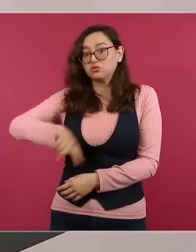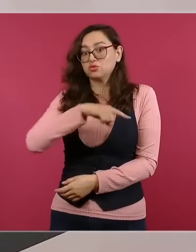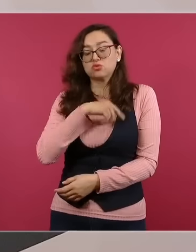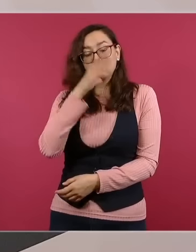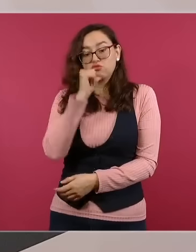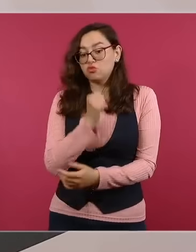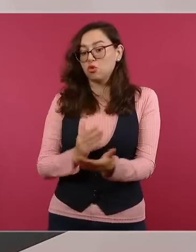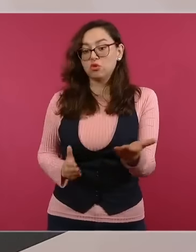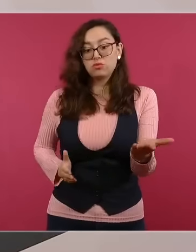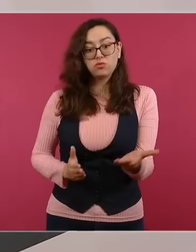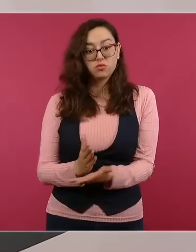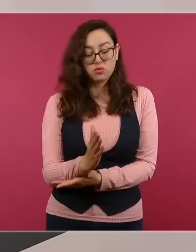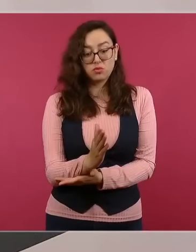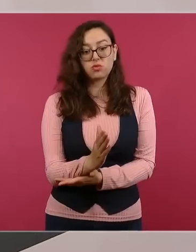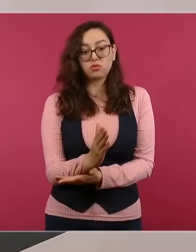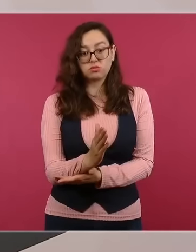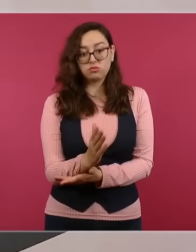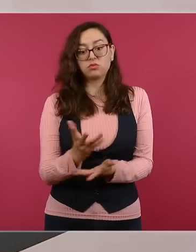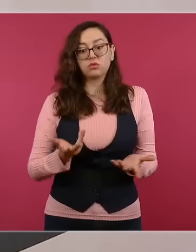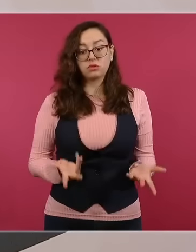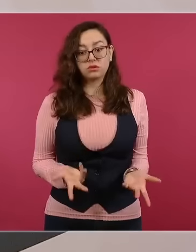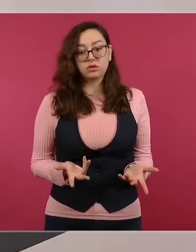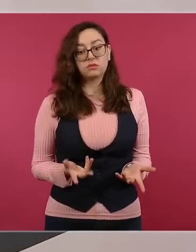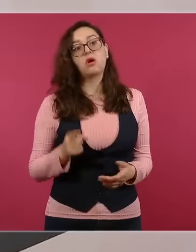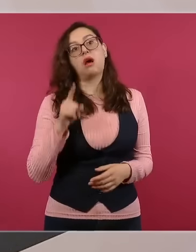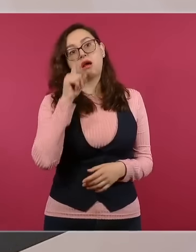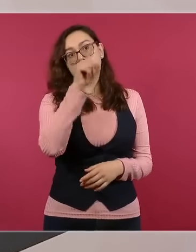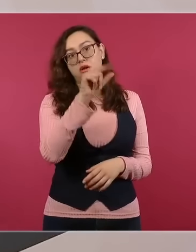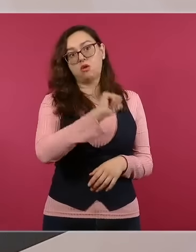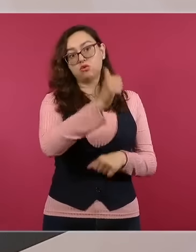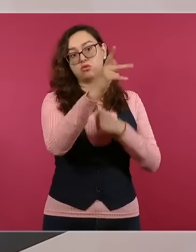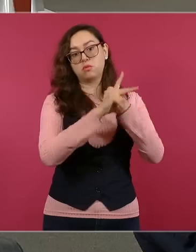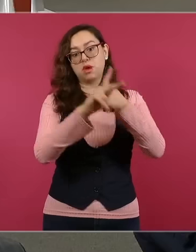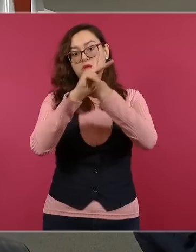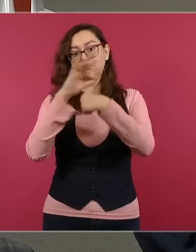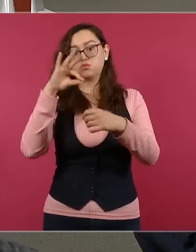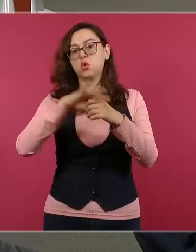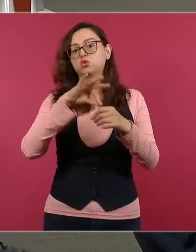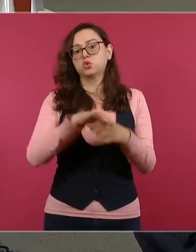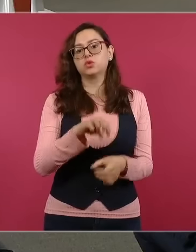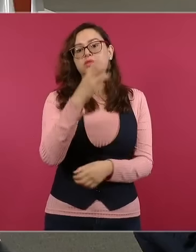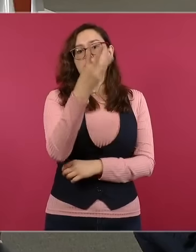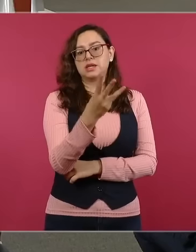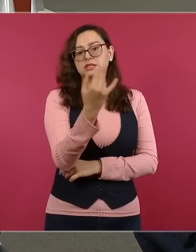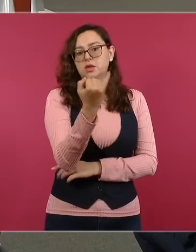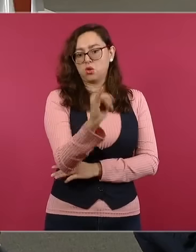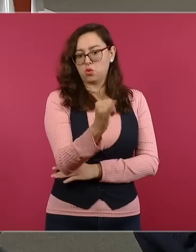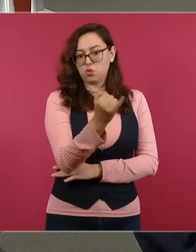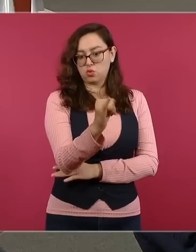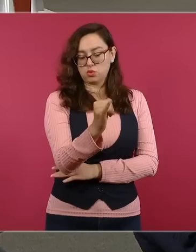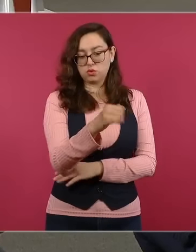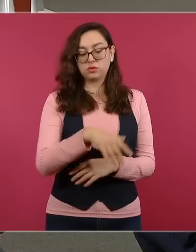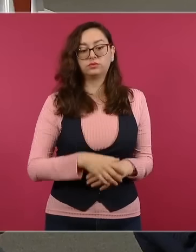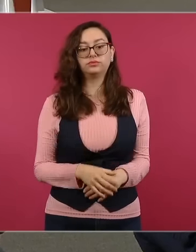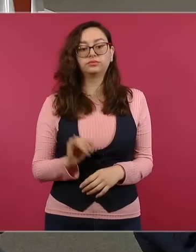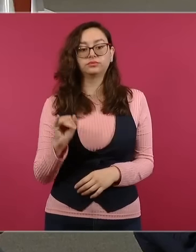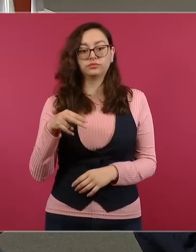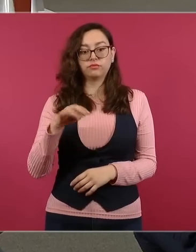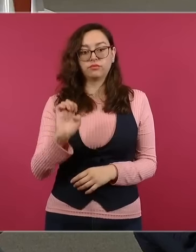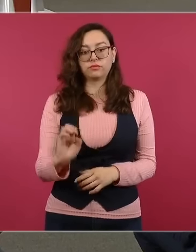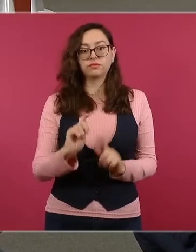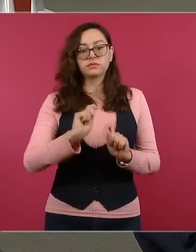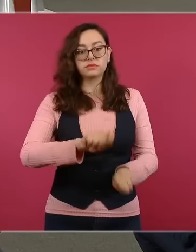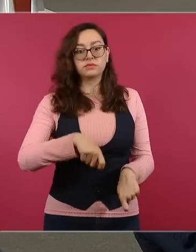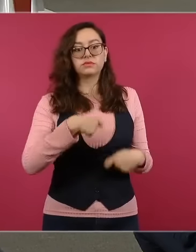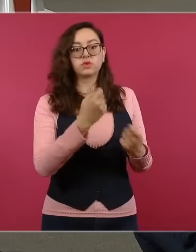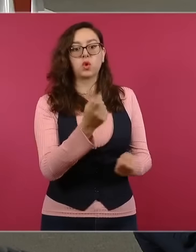llevar adelante esta votación presencial. La siguiente, por favor. El INE ha entregado un millón 585 mil